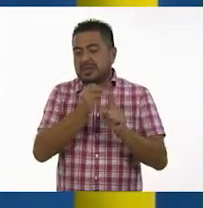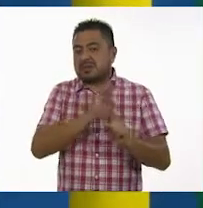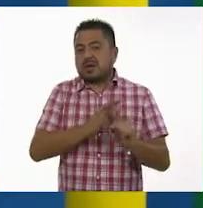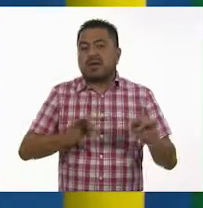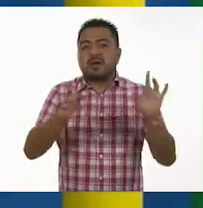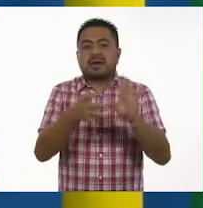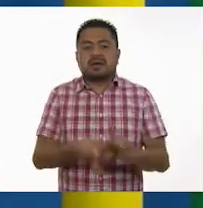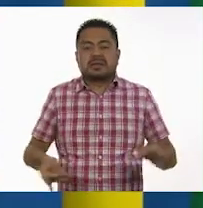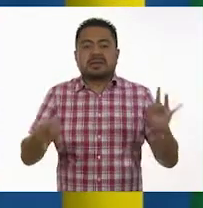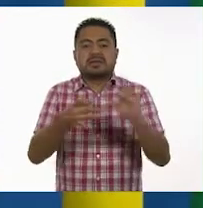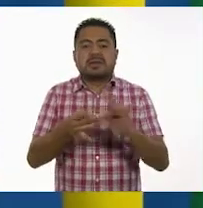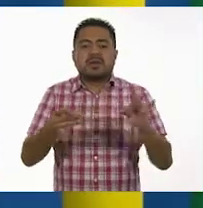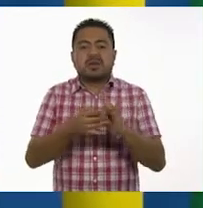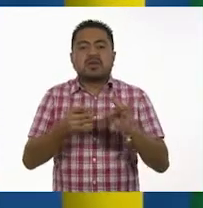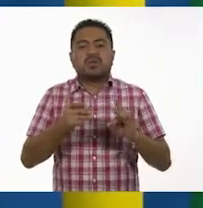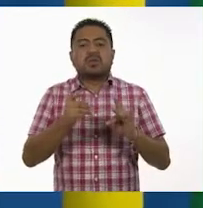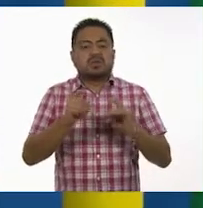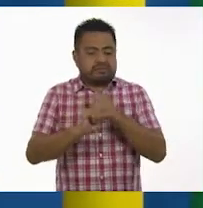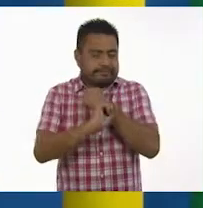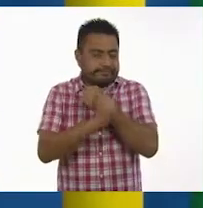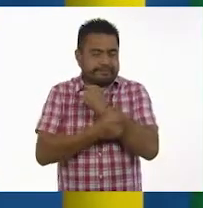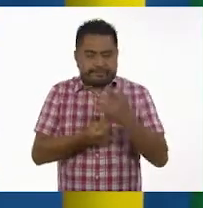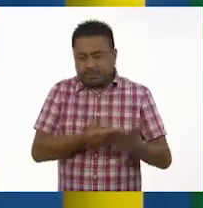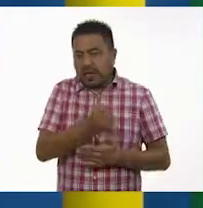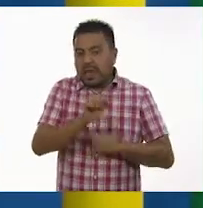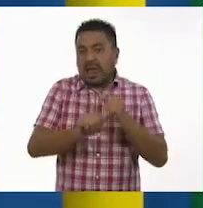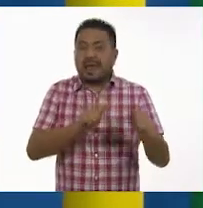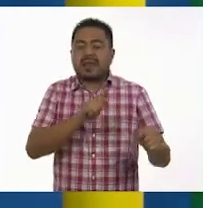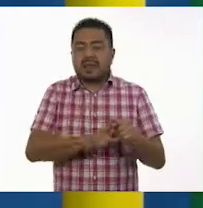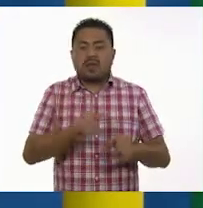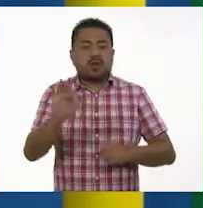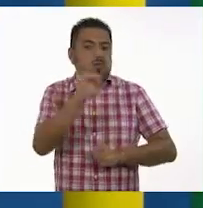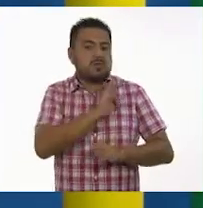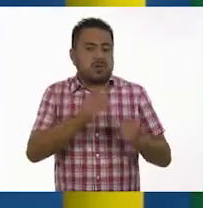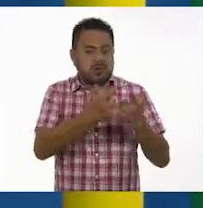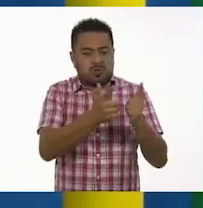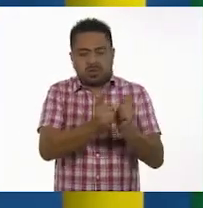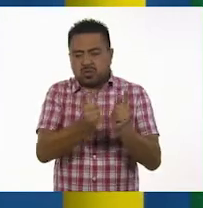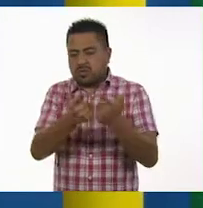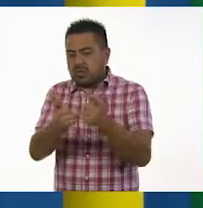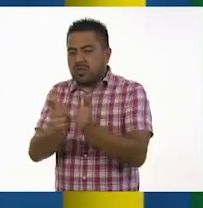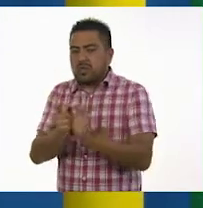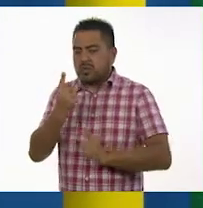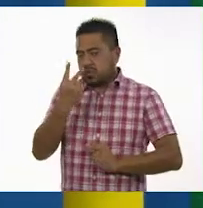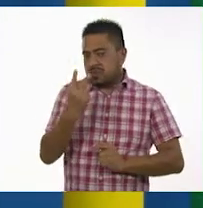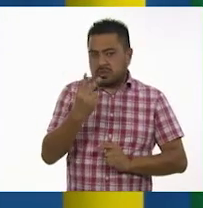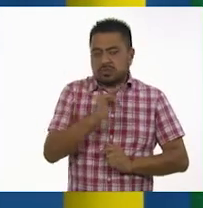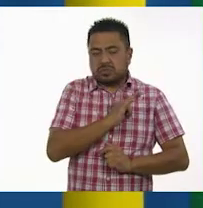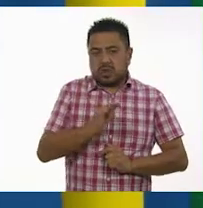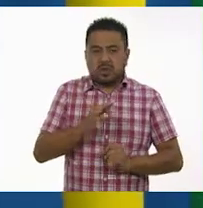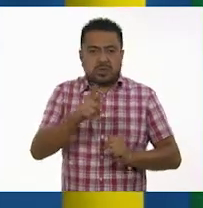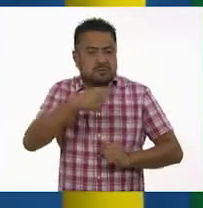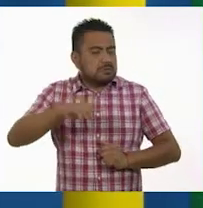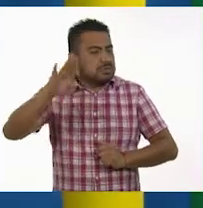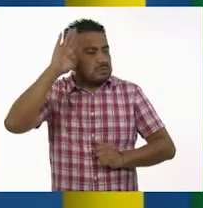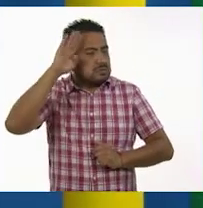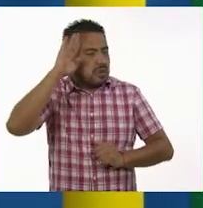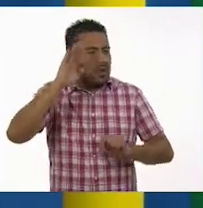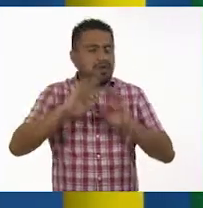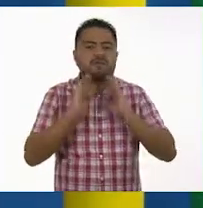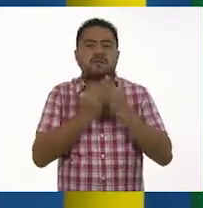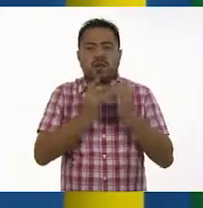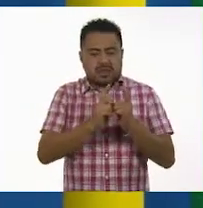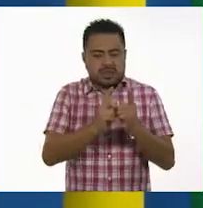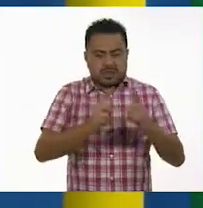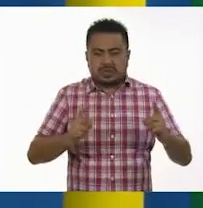decir que en cuanto a la reproducción sexual de los animales podemos clasificarlos en dos grupos considerando su tipo de